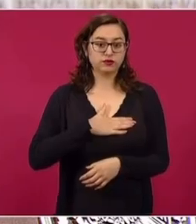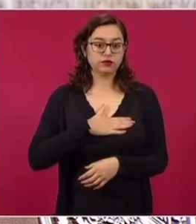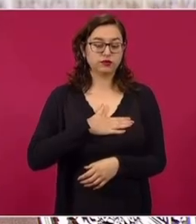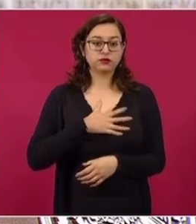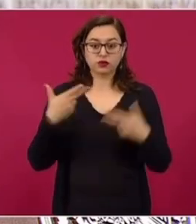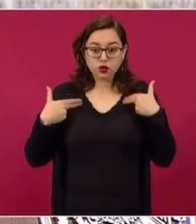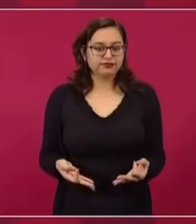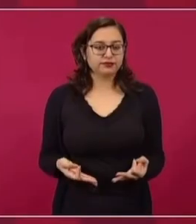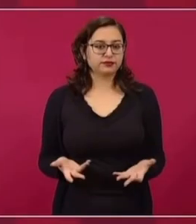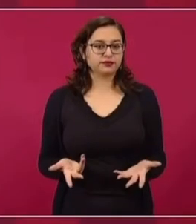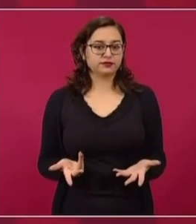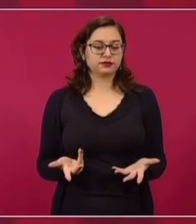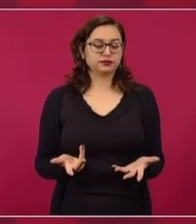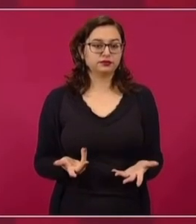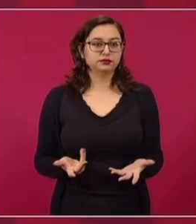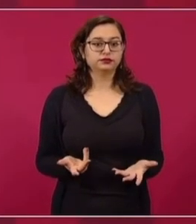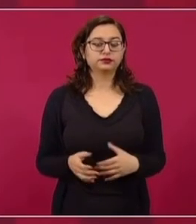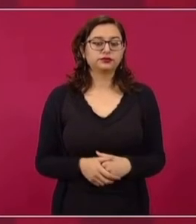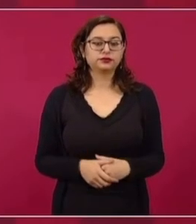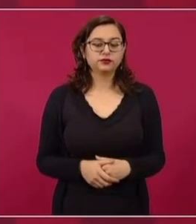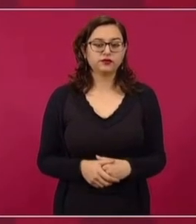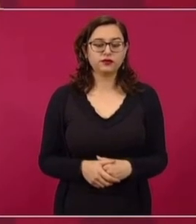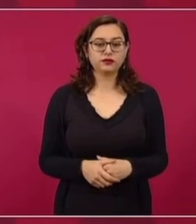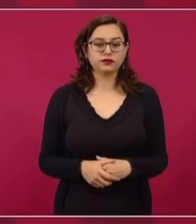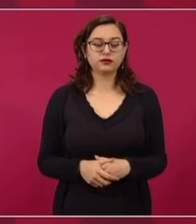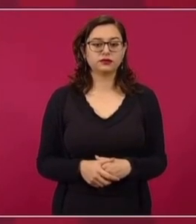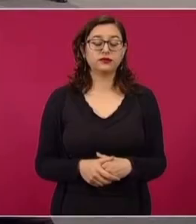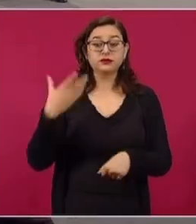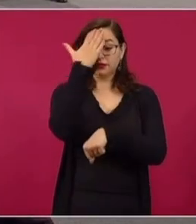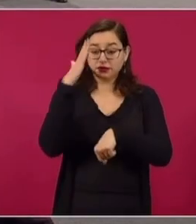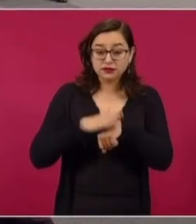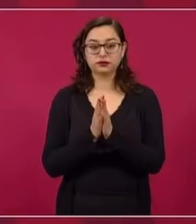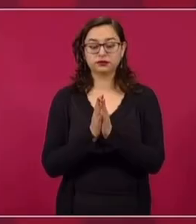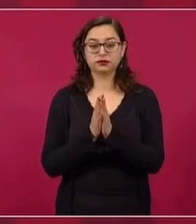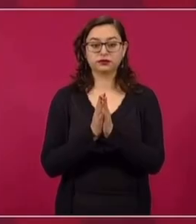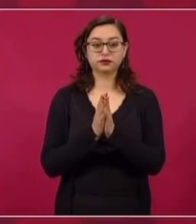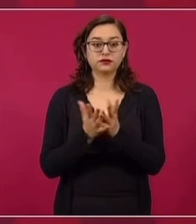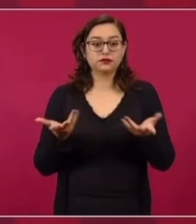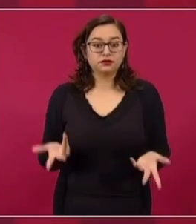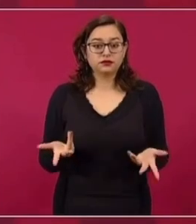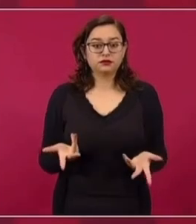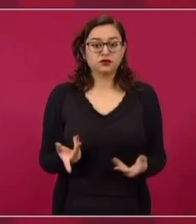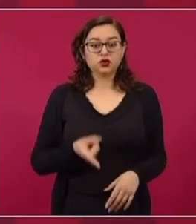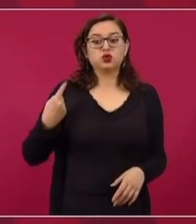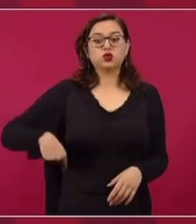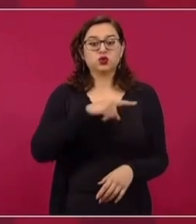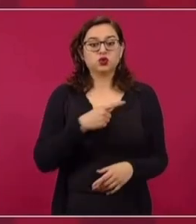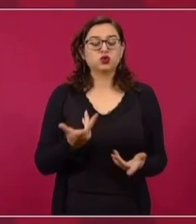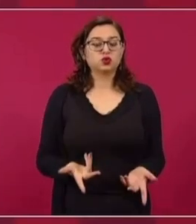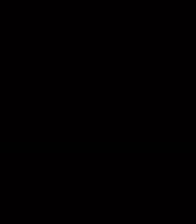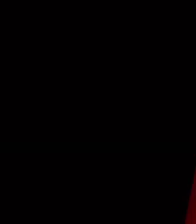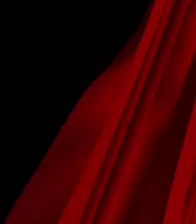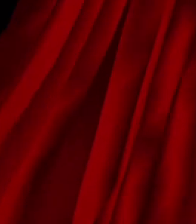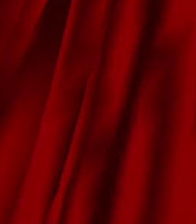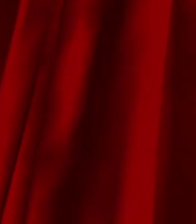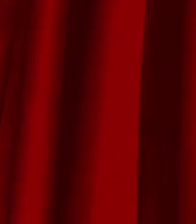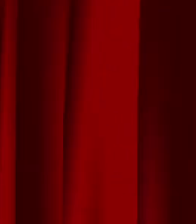más humanitaria. No olvidemos, eso es lo único que pido, que veníamos de un periodo decadente.